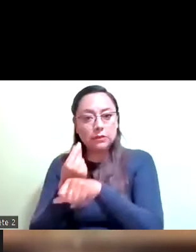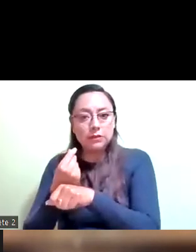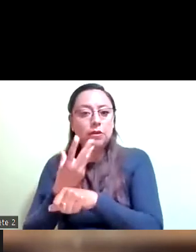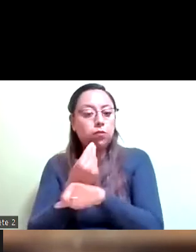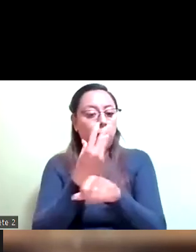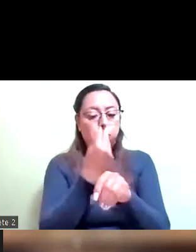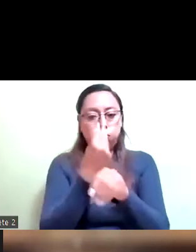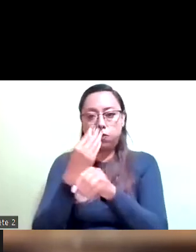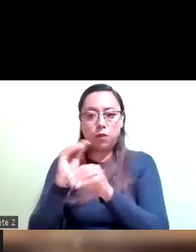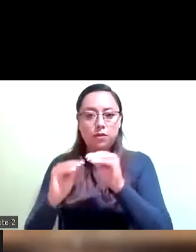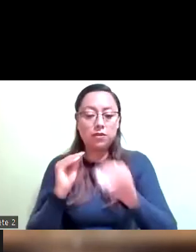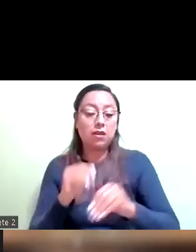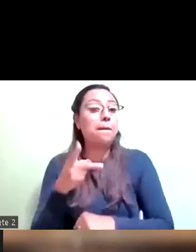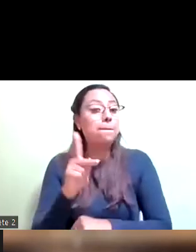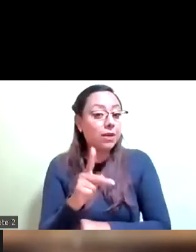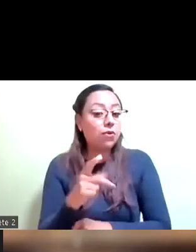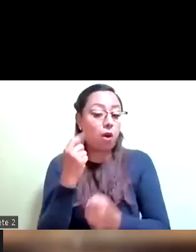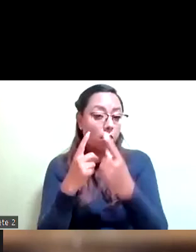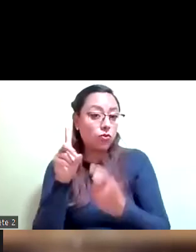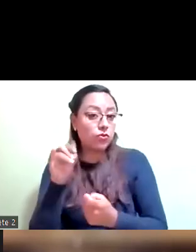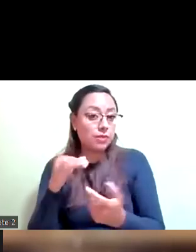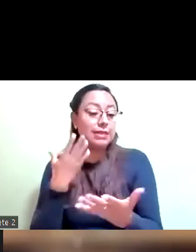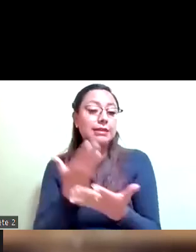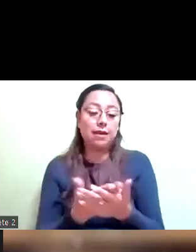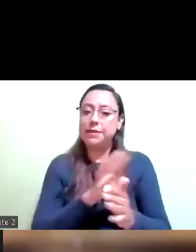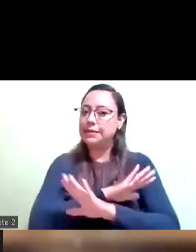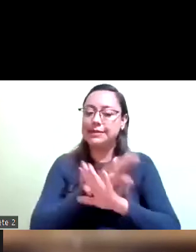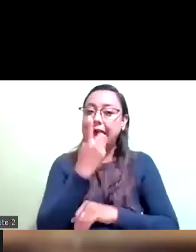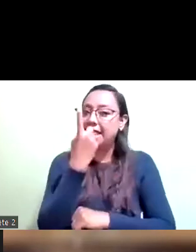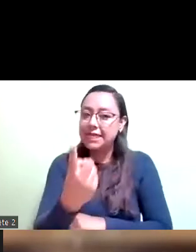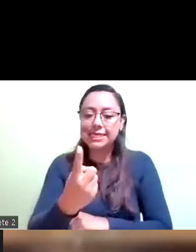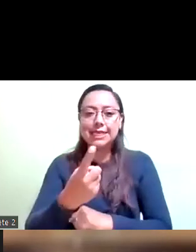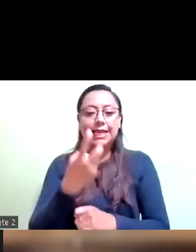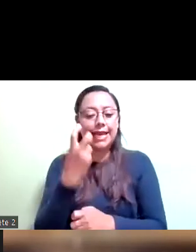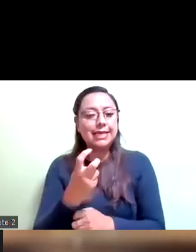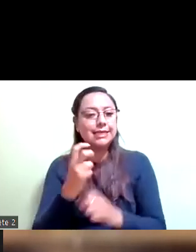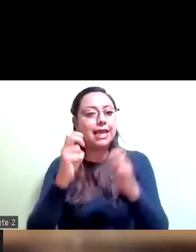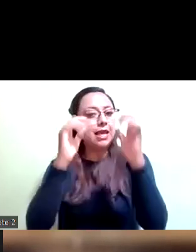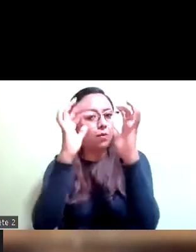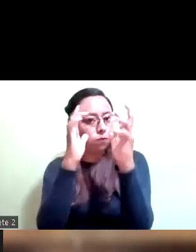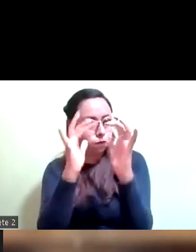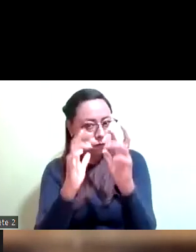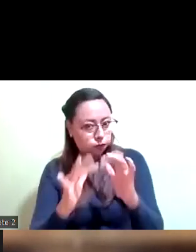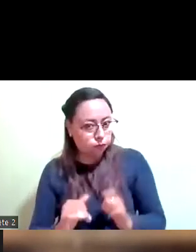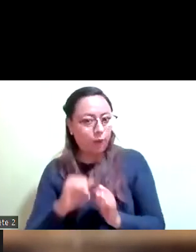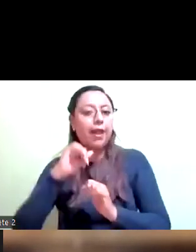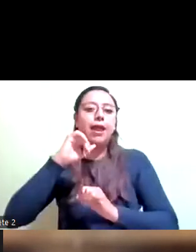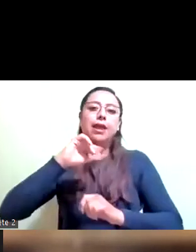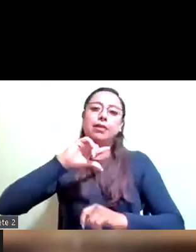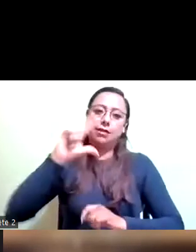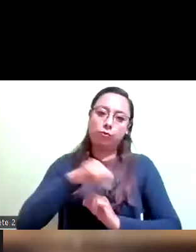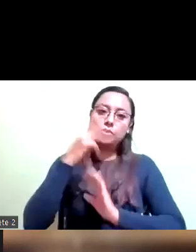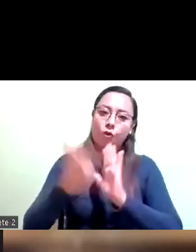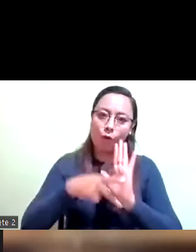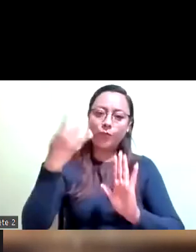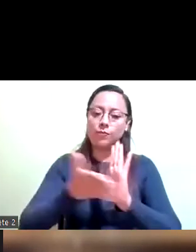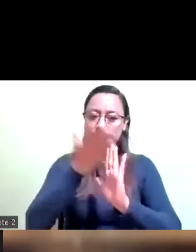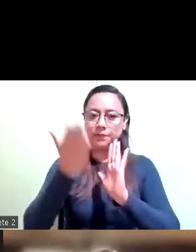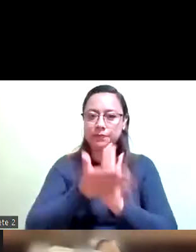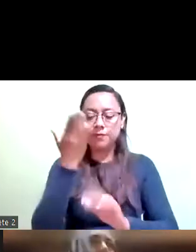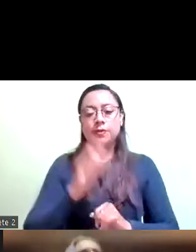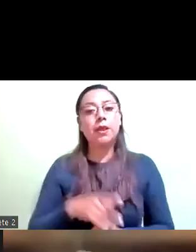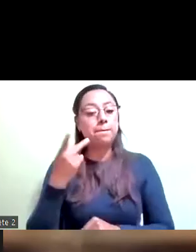dicen que se tiene que demoler y reconstruir y que pues bueno lo que hasta este momento la comisionada ha